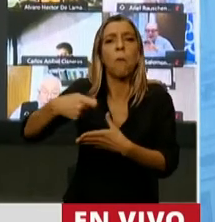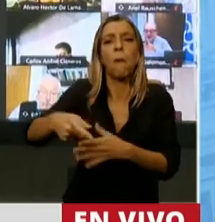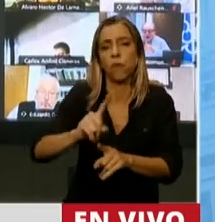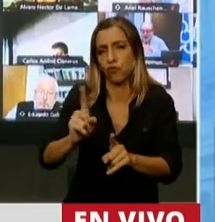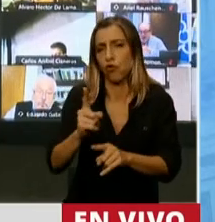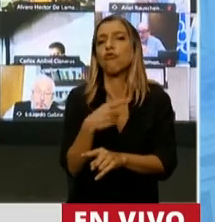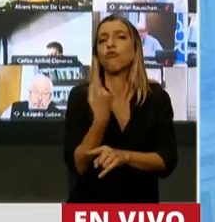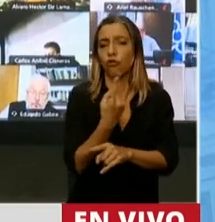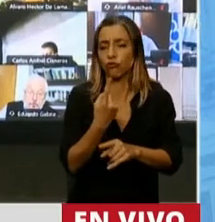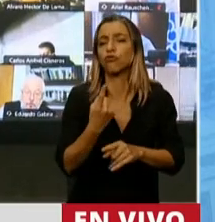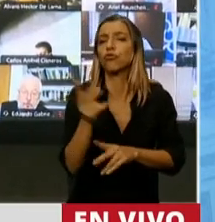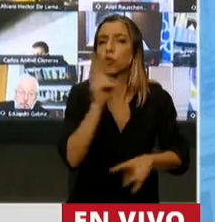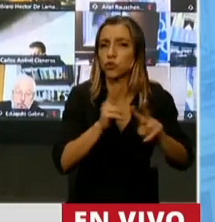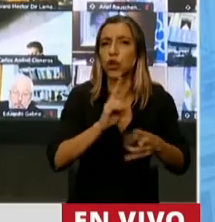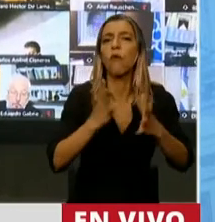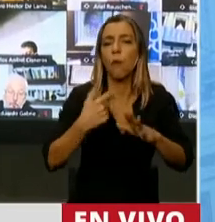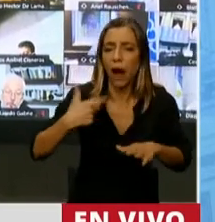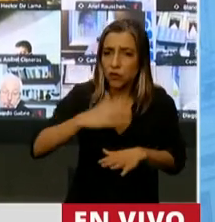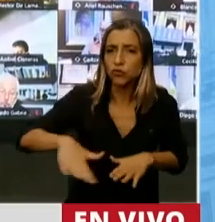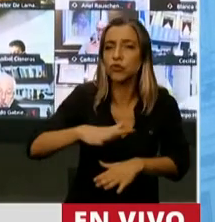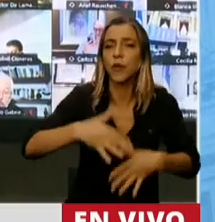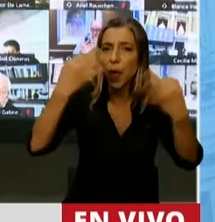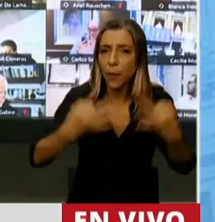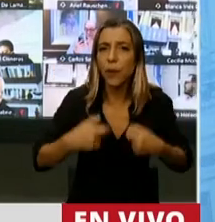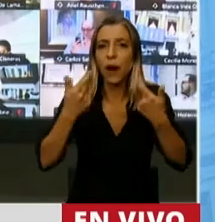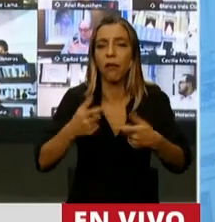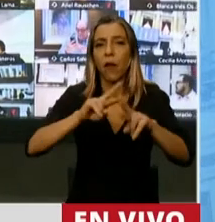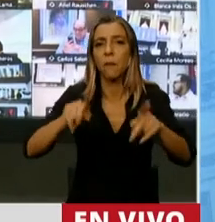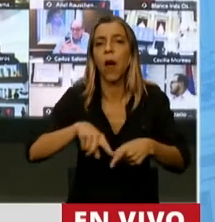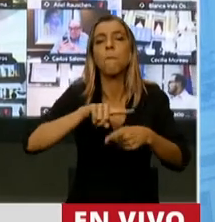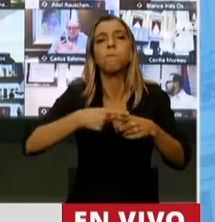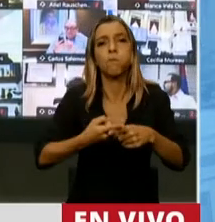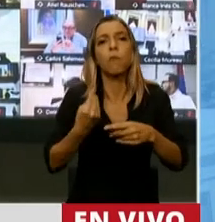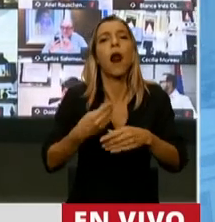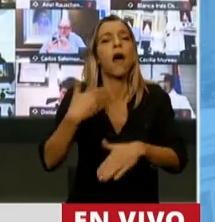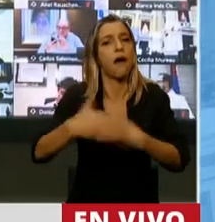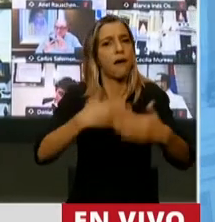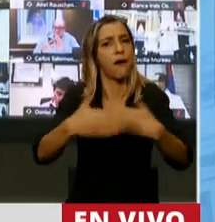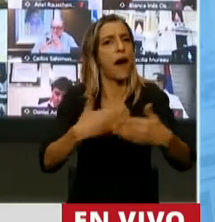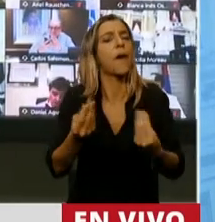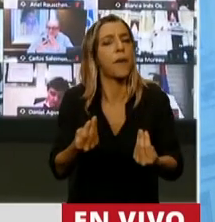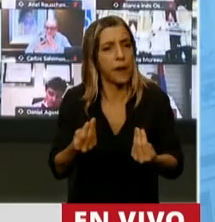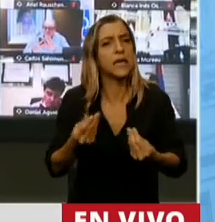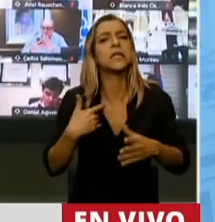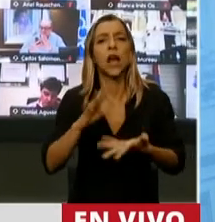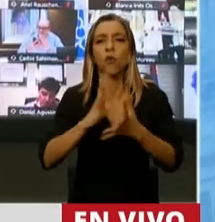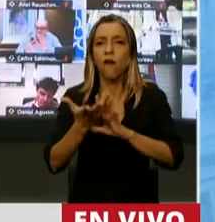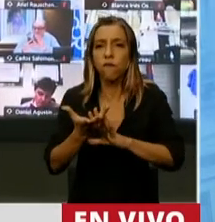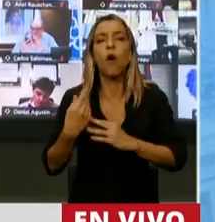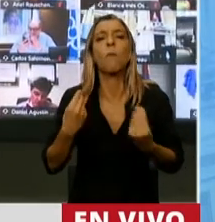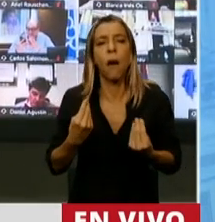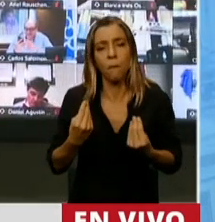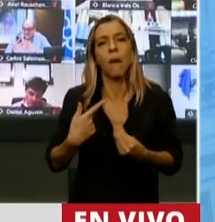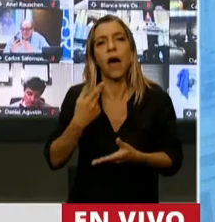pandemia. Vamos a seguir la lucha para crear las condiciones políticas que permitan avanzar con el aporte extraordinario de la grande